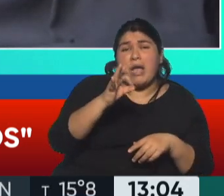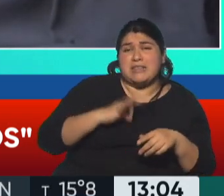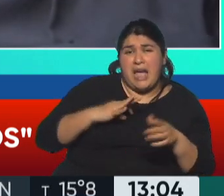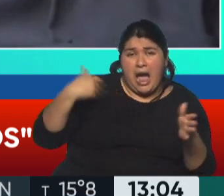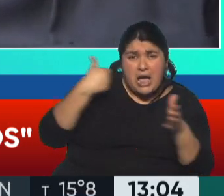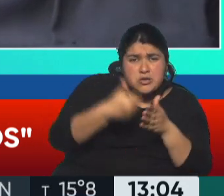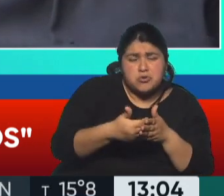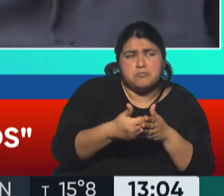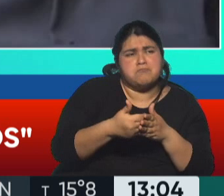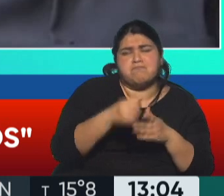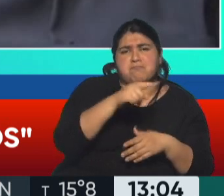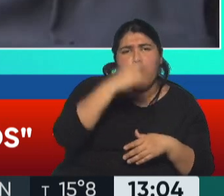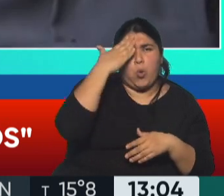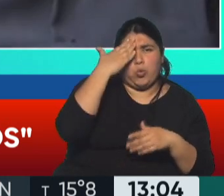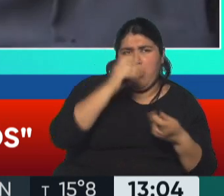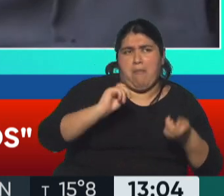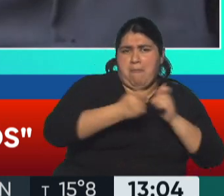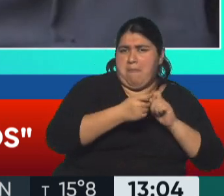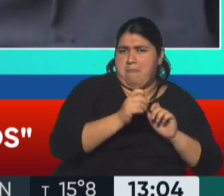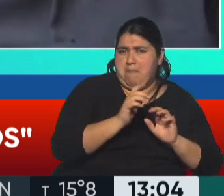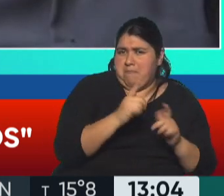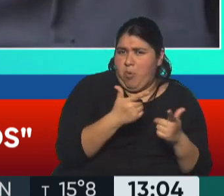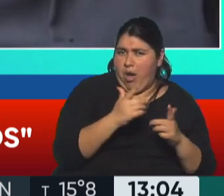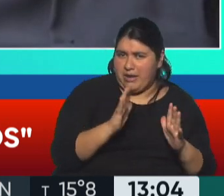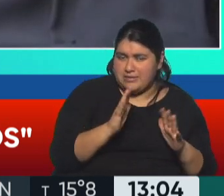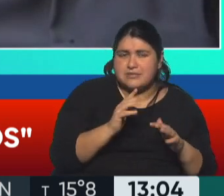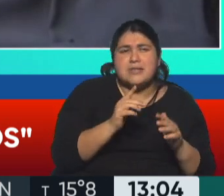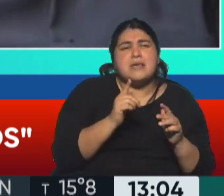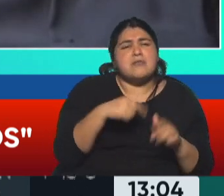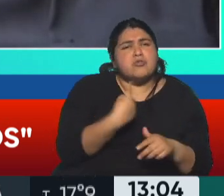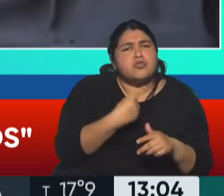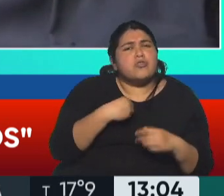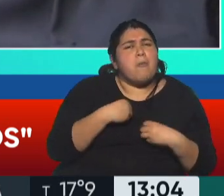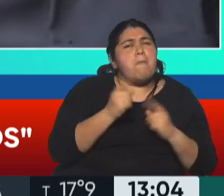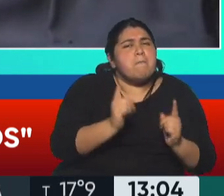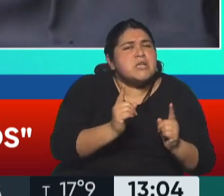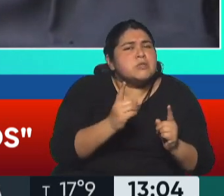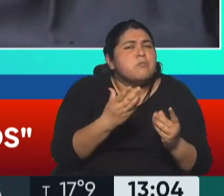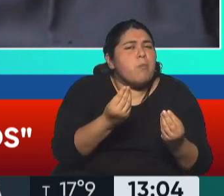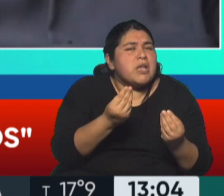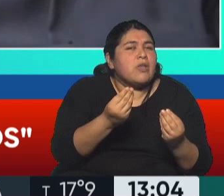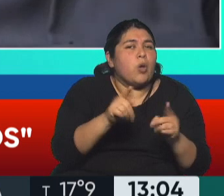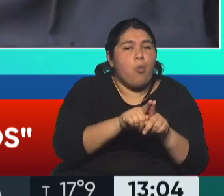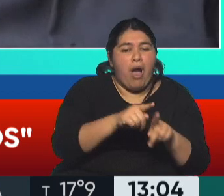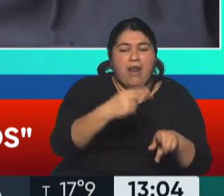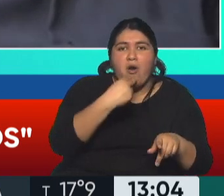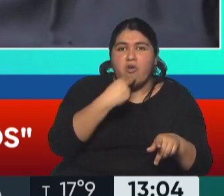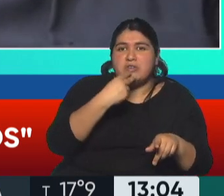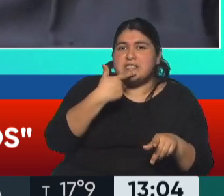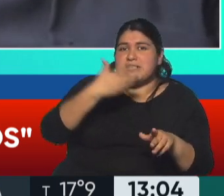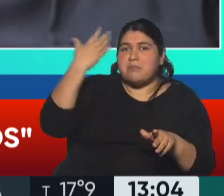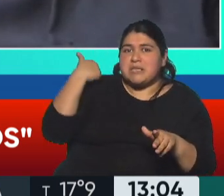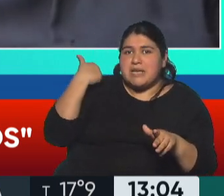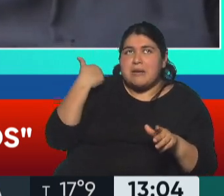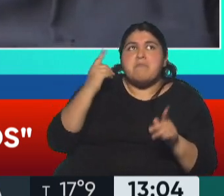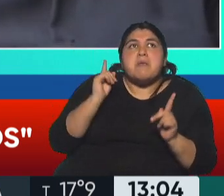cambiado tanto. Ahora tenemos el mismo miedo que teníamos antes del 11 de septiembre y el mismo día, el 11